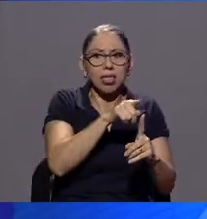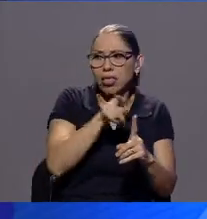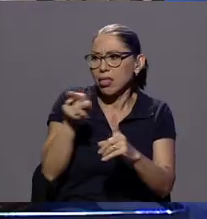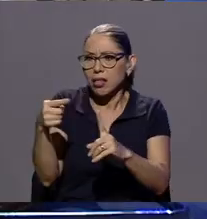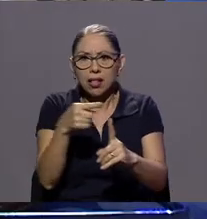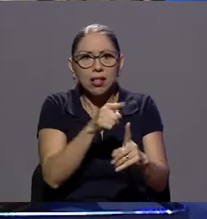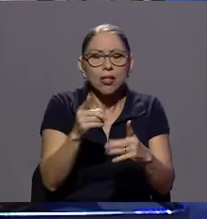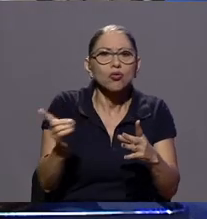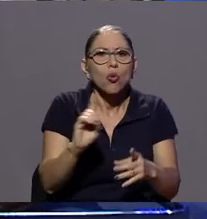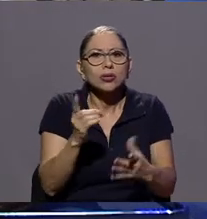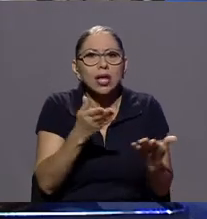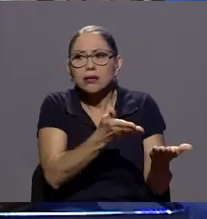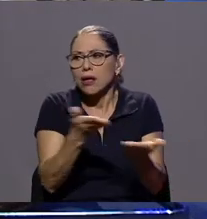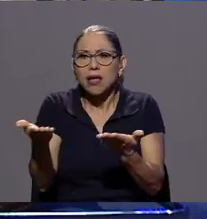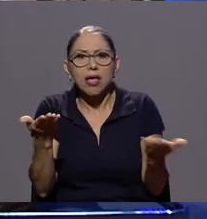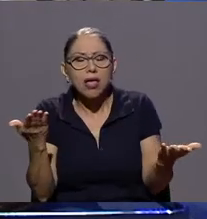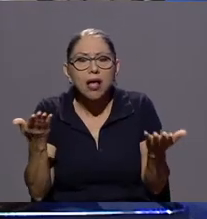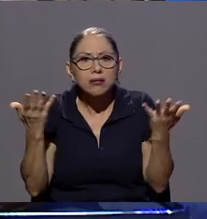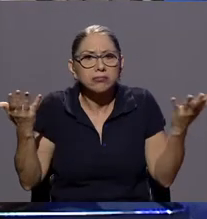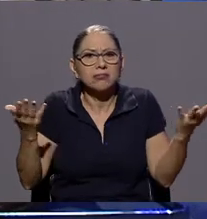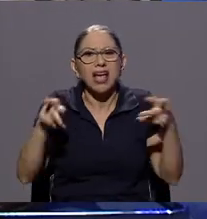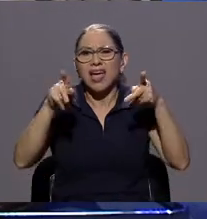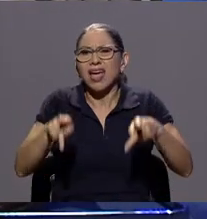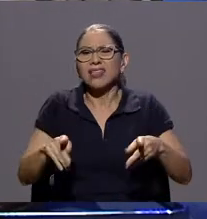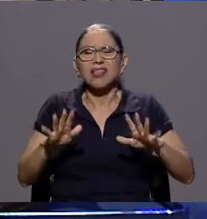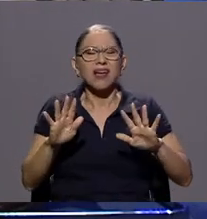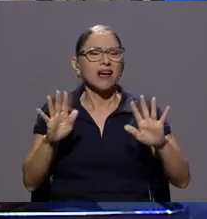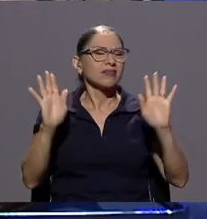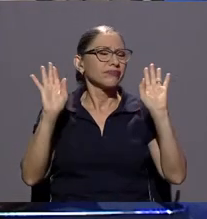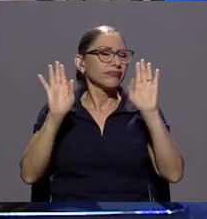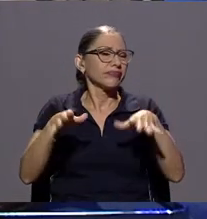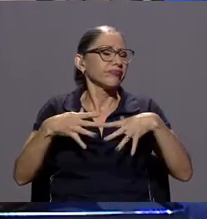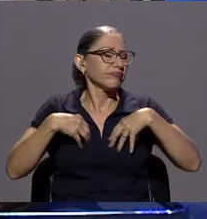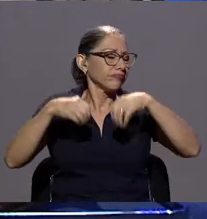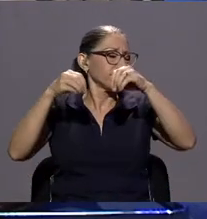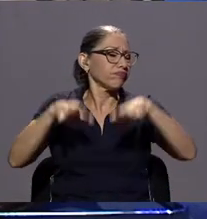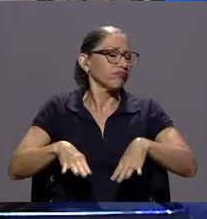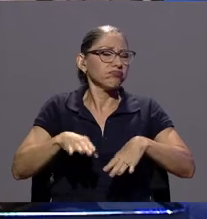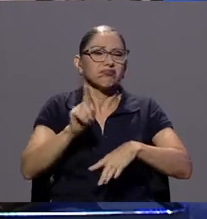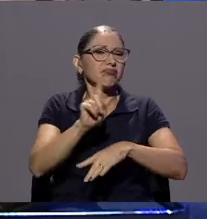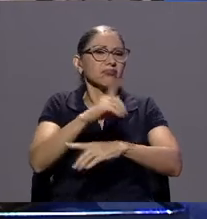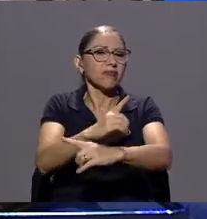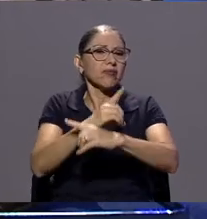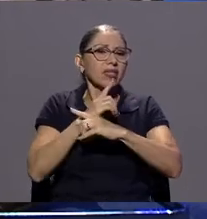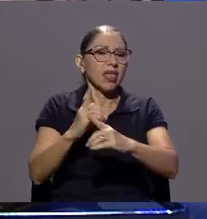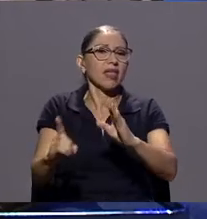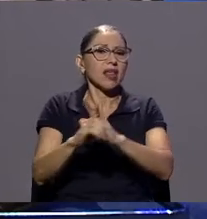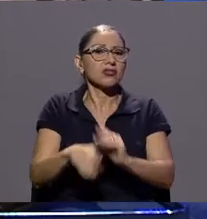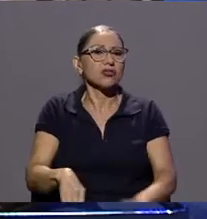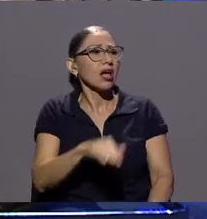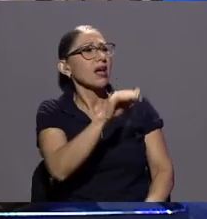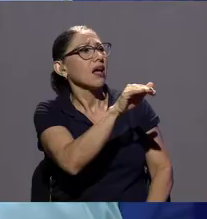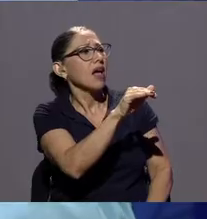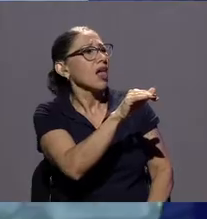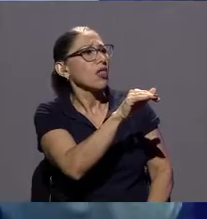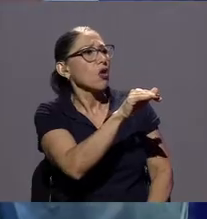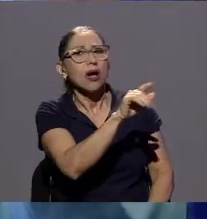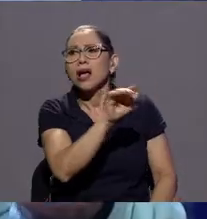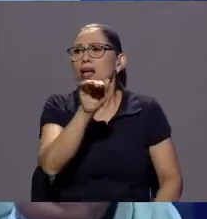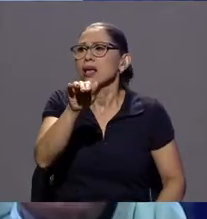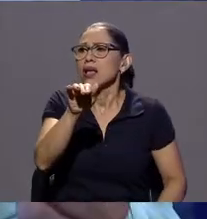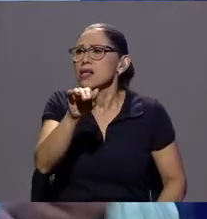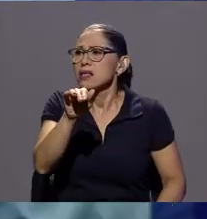acudir sencillamente renuncia a la posibilidad de defender sus derechos cuando toca una puerta le dicen que no que es la otra